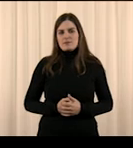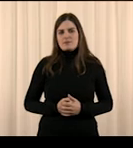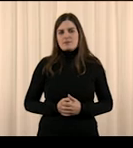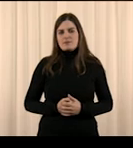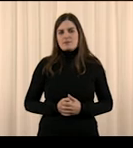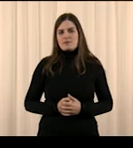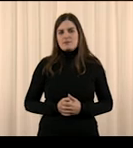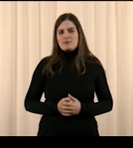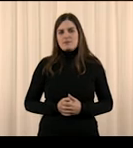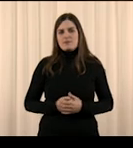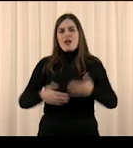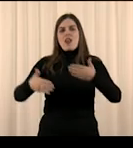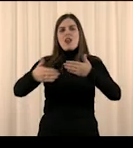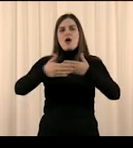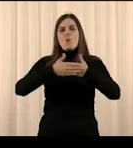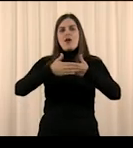La puerta de la paz.